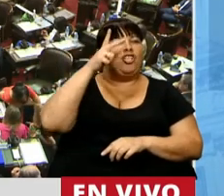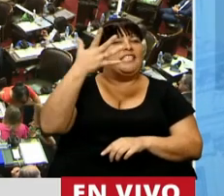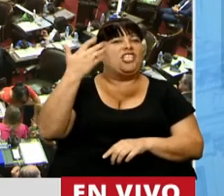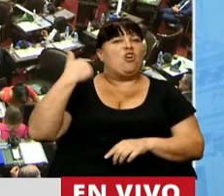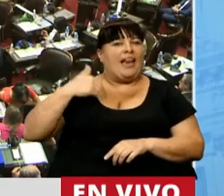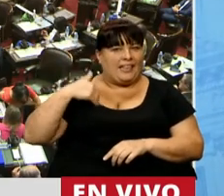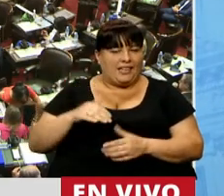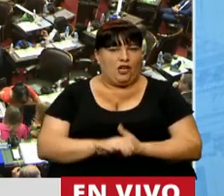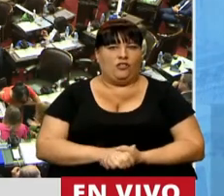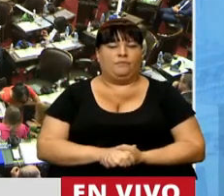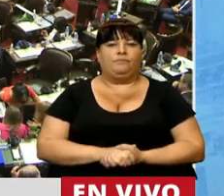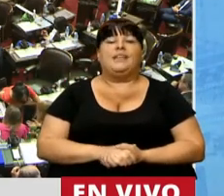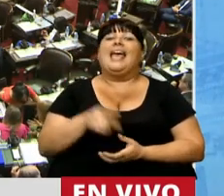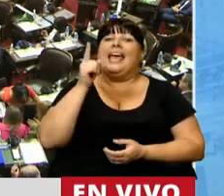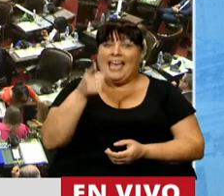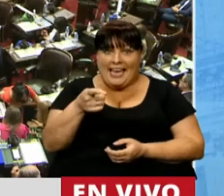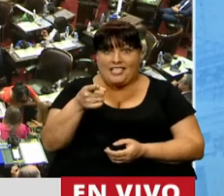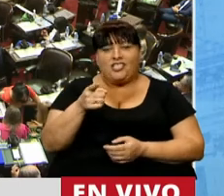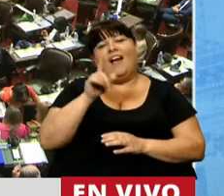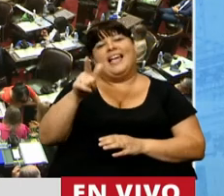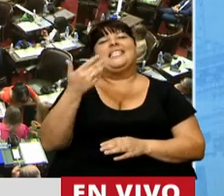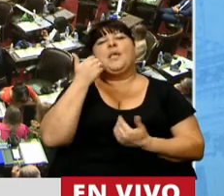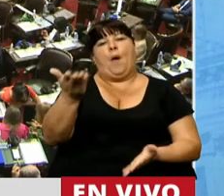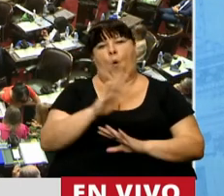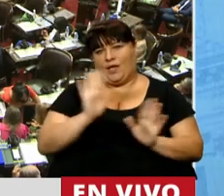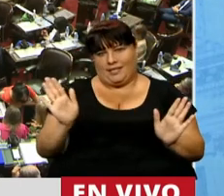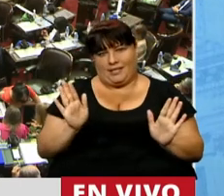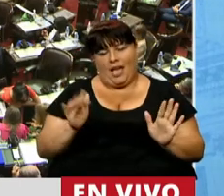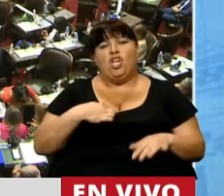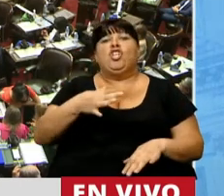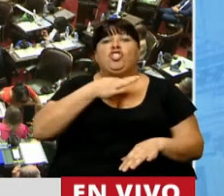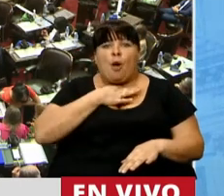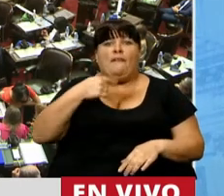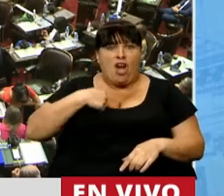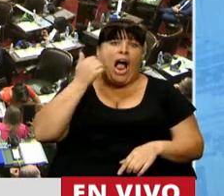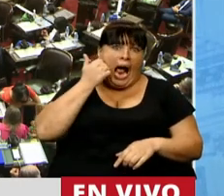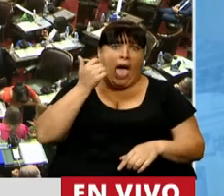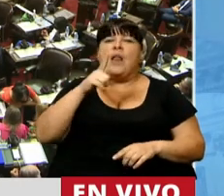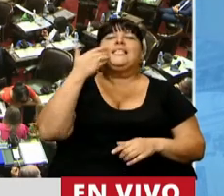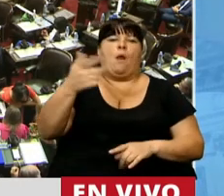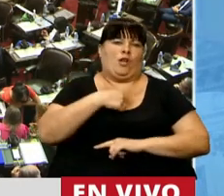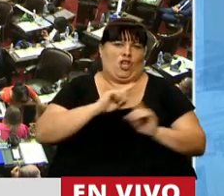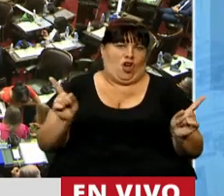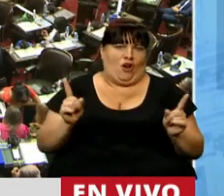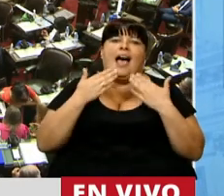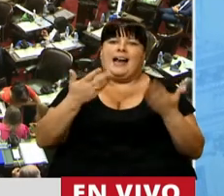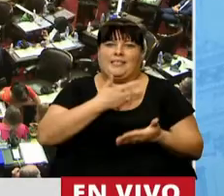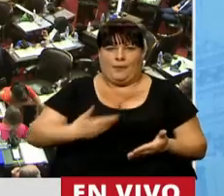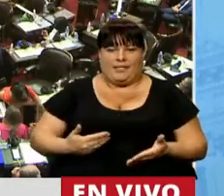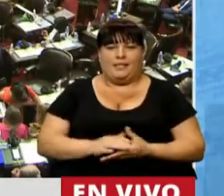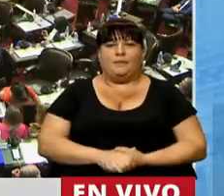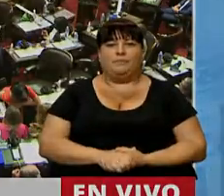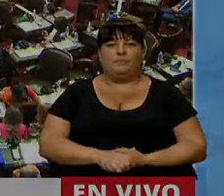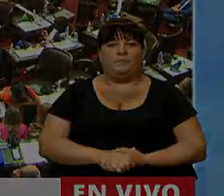argentinos, presidente. Eso es ser sinvergüenza. Prefiero que me llamen caradura y no sinvergüenza. Gracias, presidente.